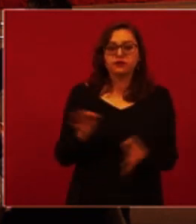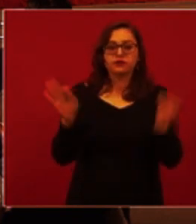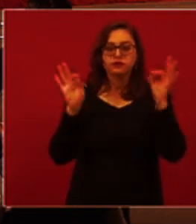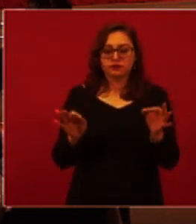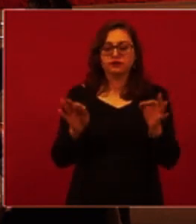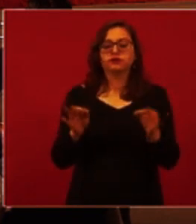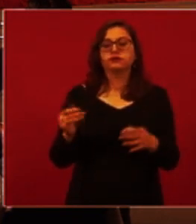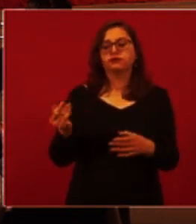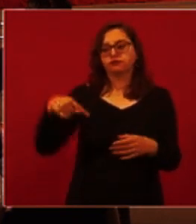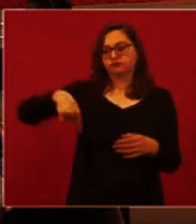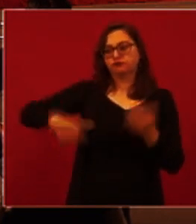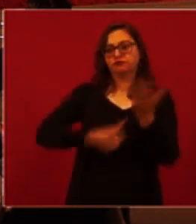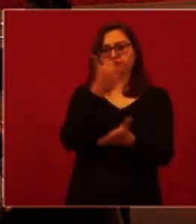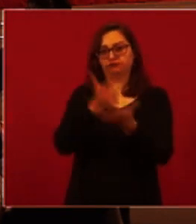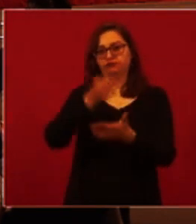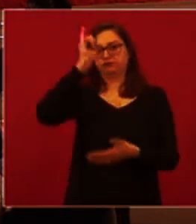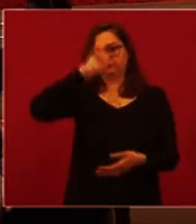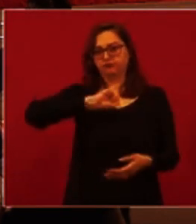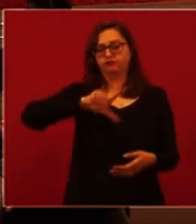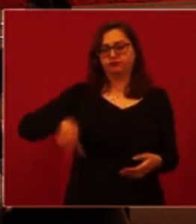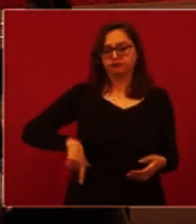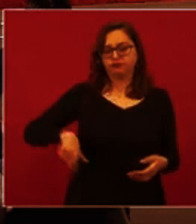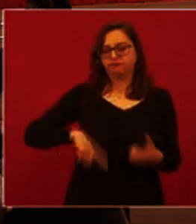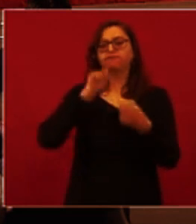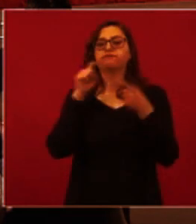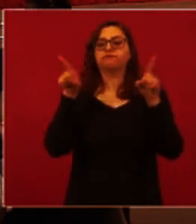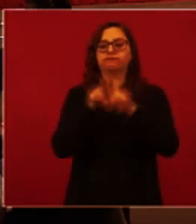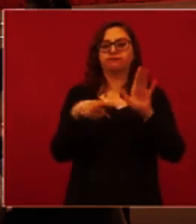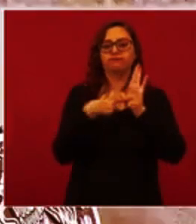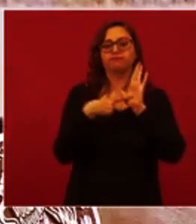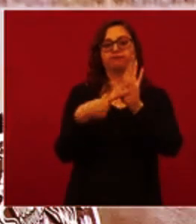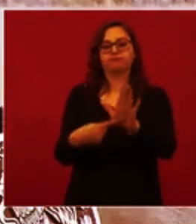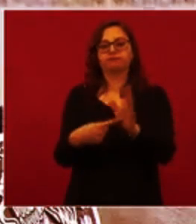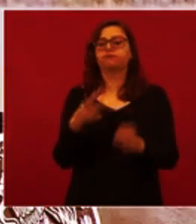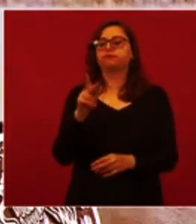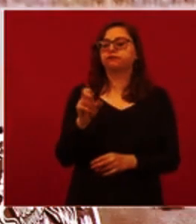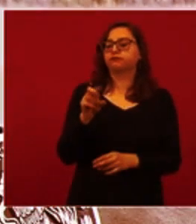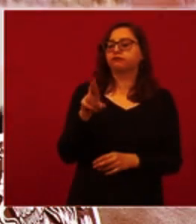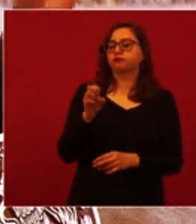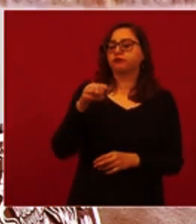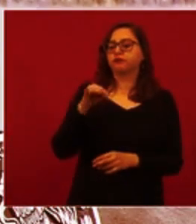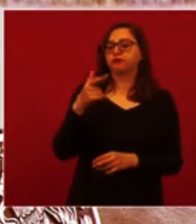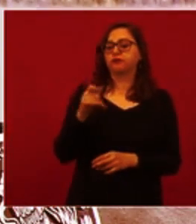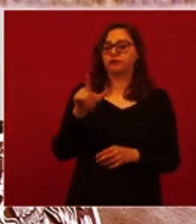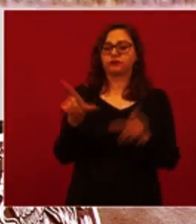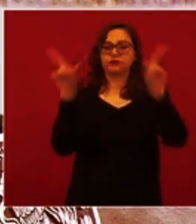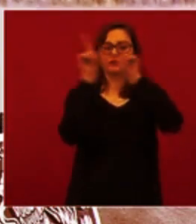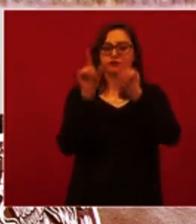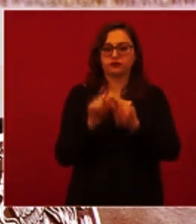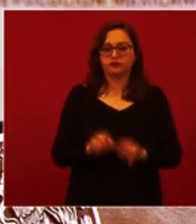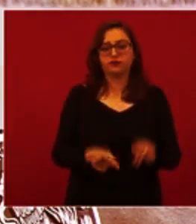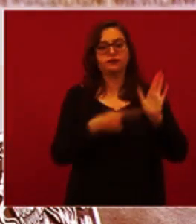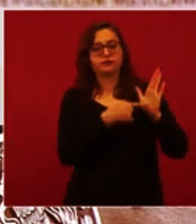que la jefa de gobierno de la Ciudad de México puso a disposición. Y Pedro Miguel, nuestro amigo, nos hizo favor de sintetizarlo.